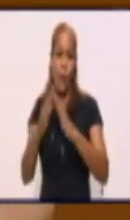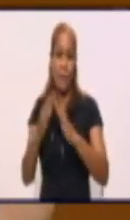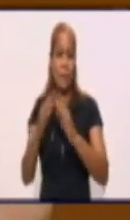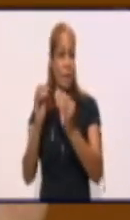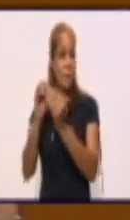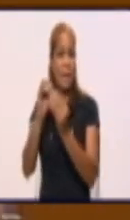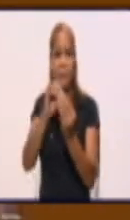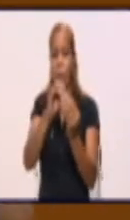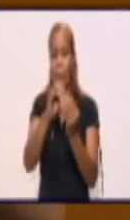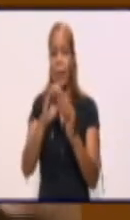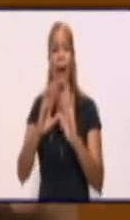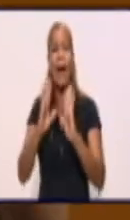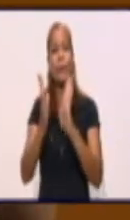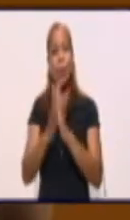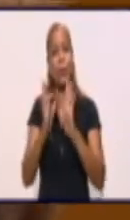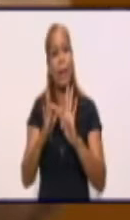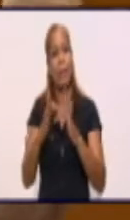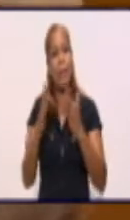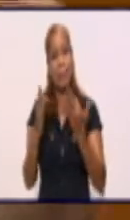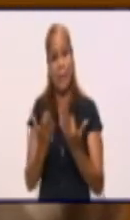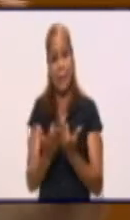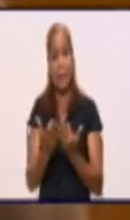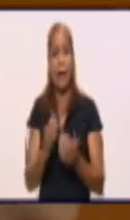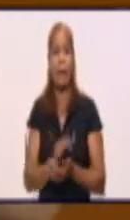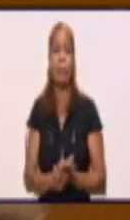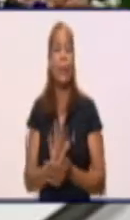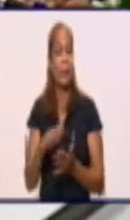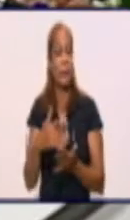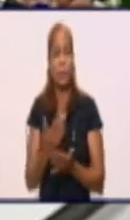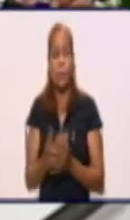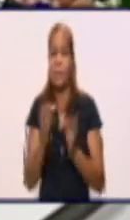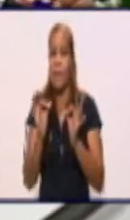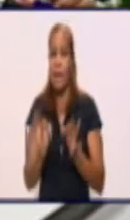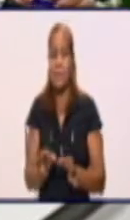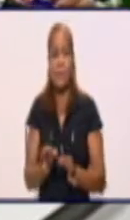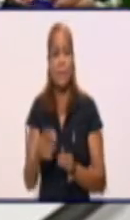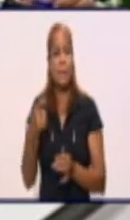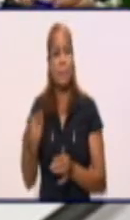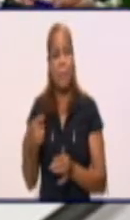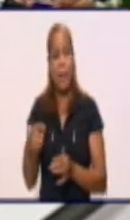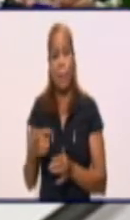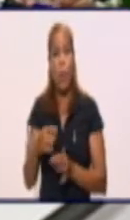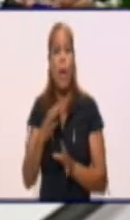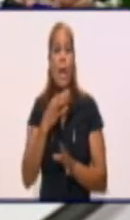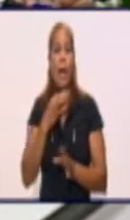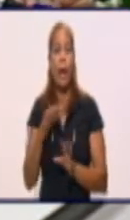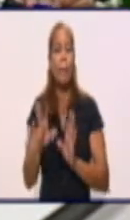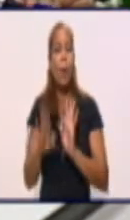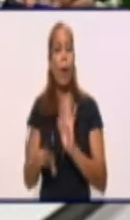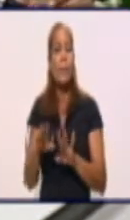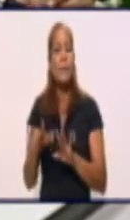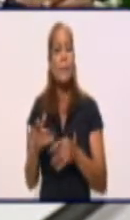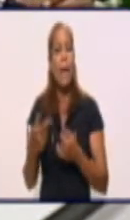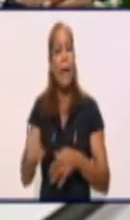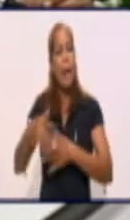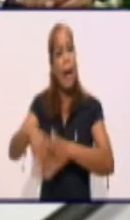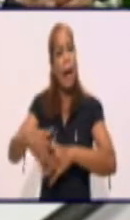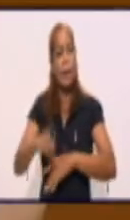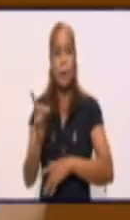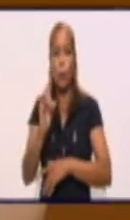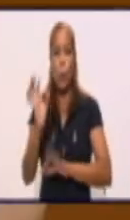Y, por supuesto, después entonces eso trae consigo que se infeste el resto de las personas. sea, trae la enfermedad a la casa. Es decir, esto,